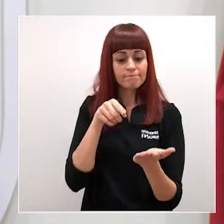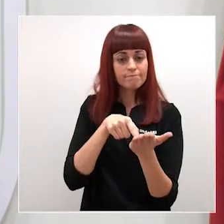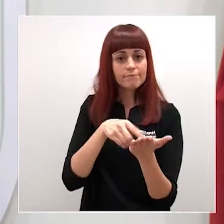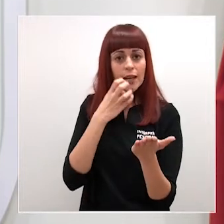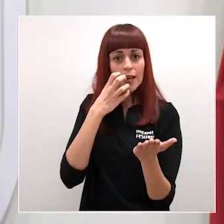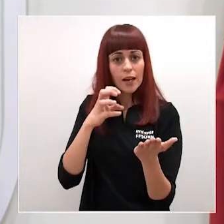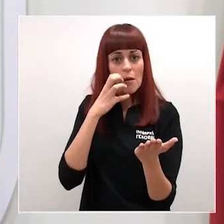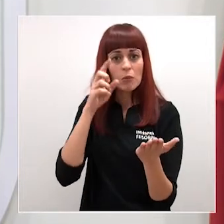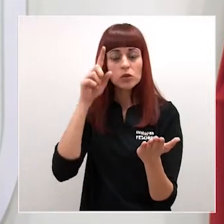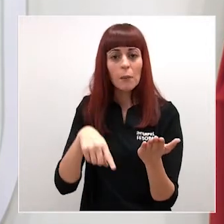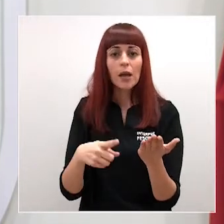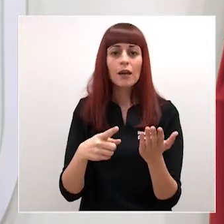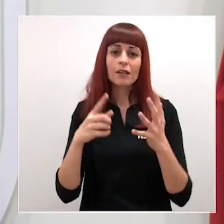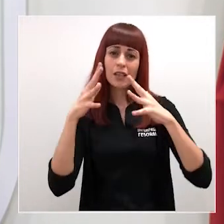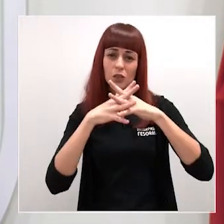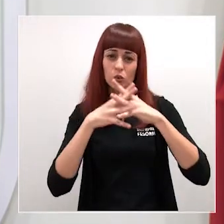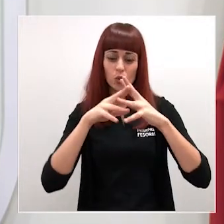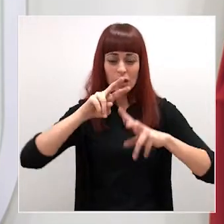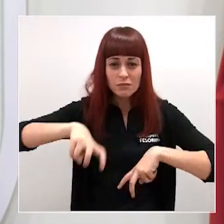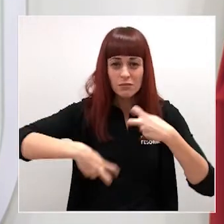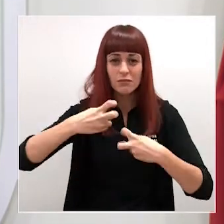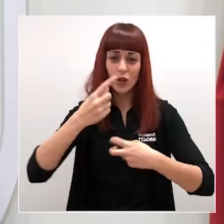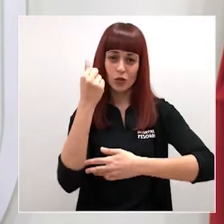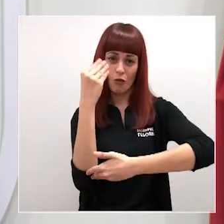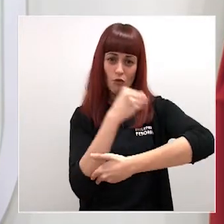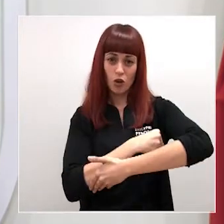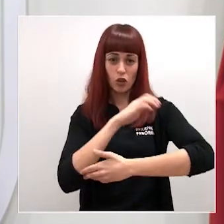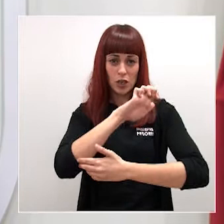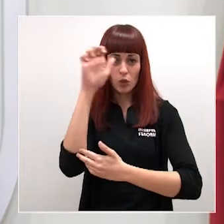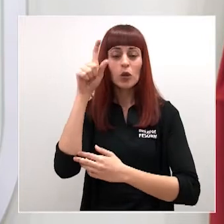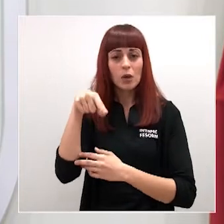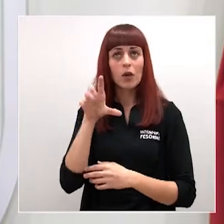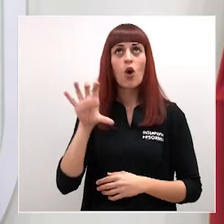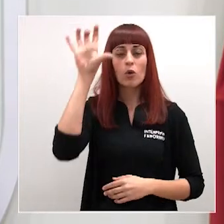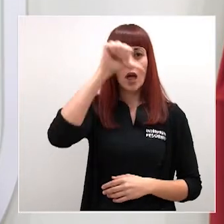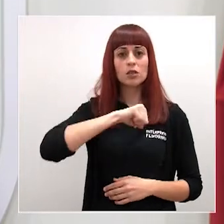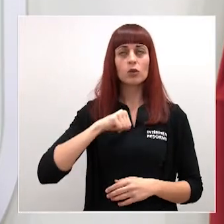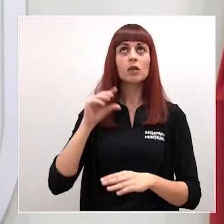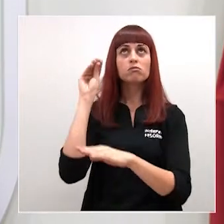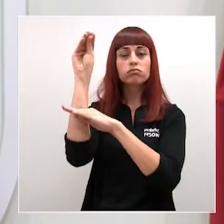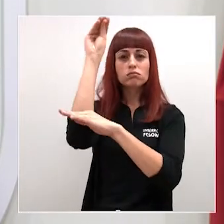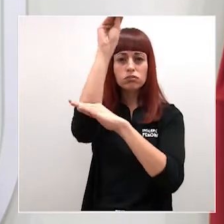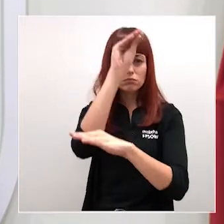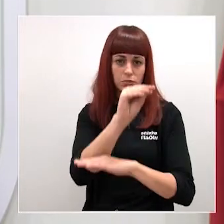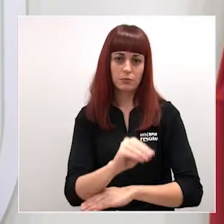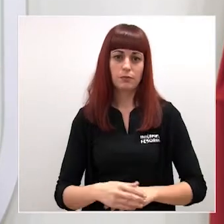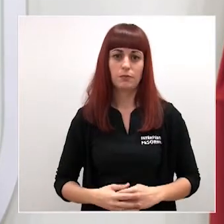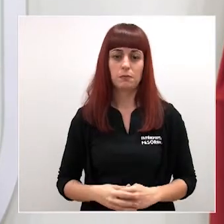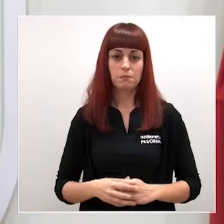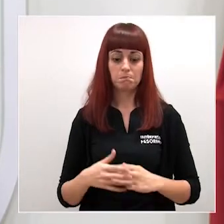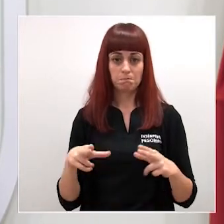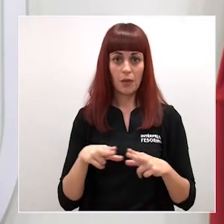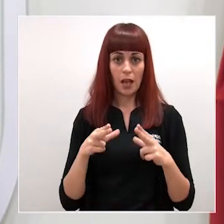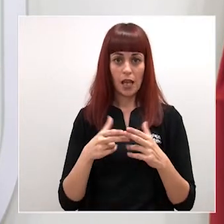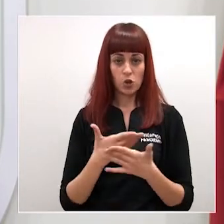reestructuración de los fondos europeos llegue también a las comunidades autónomas. La sociedad y